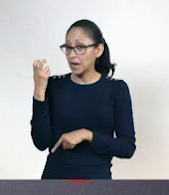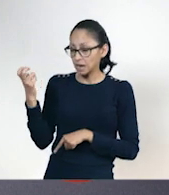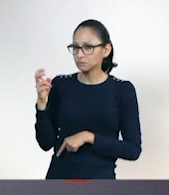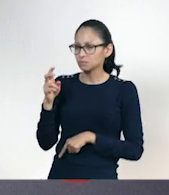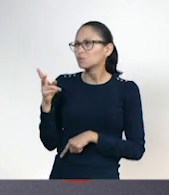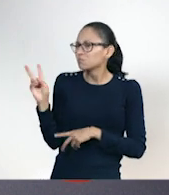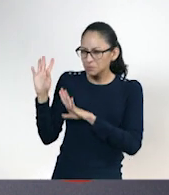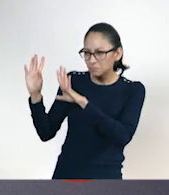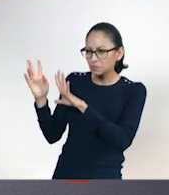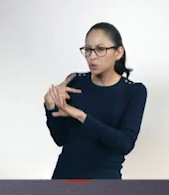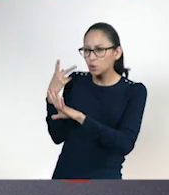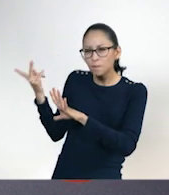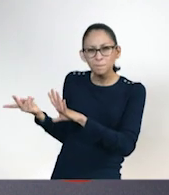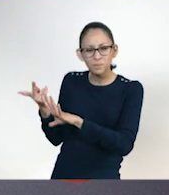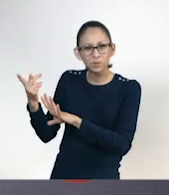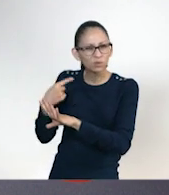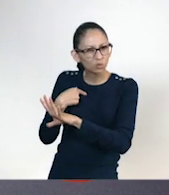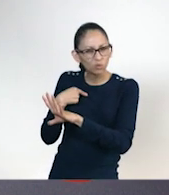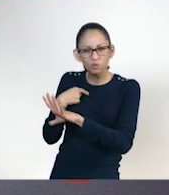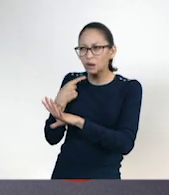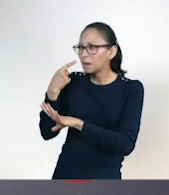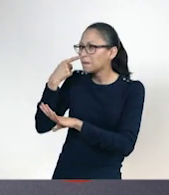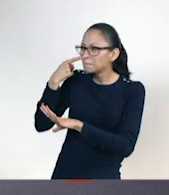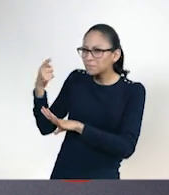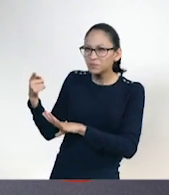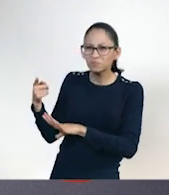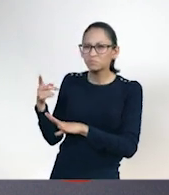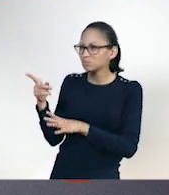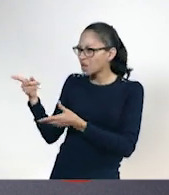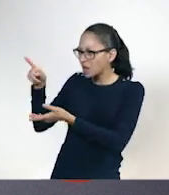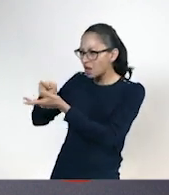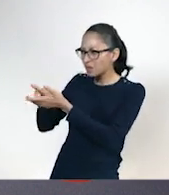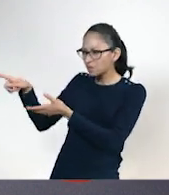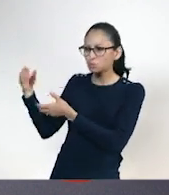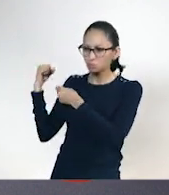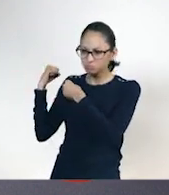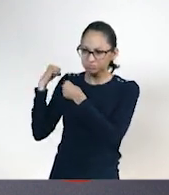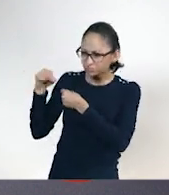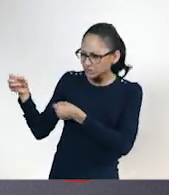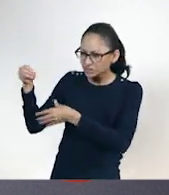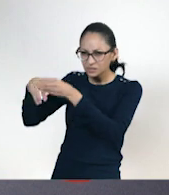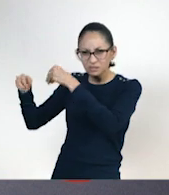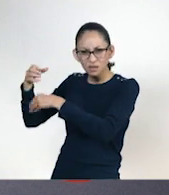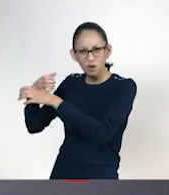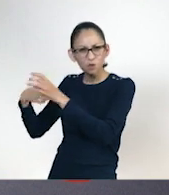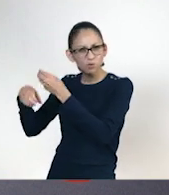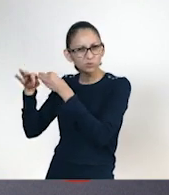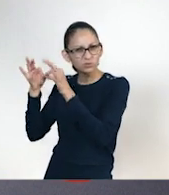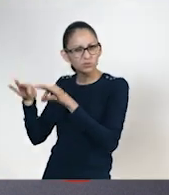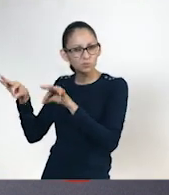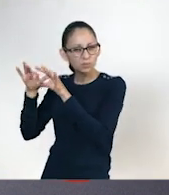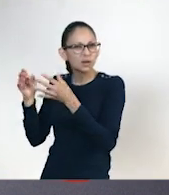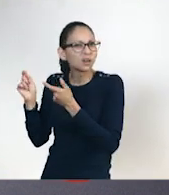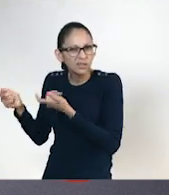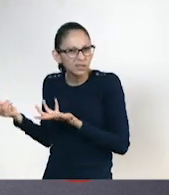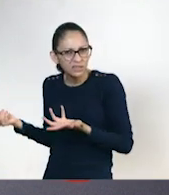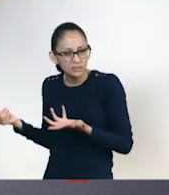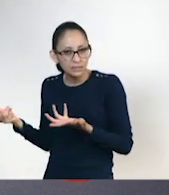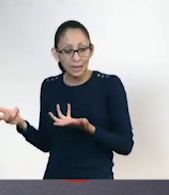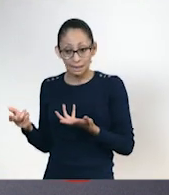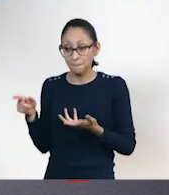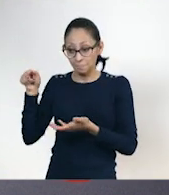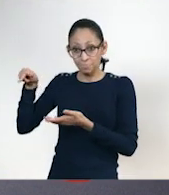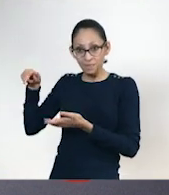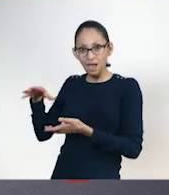La verdad es que llegó, vi que traía como agua y unas cositas en el costal, hombre. Ah, ¿por qué no me enseña? Aquí traigo